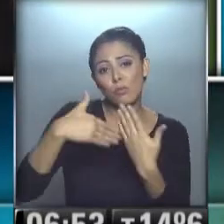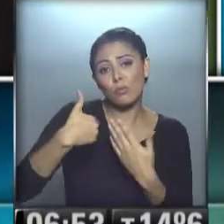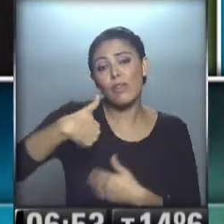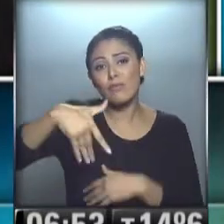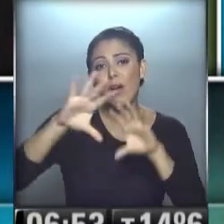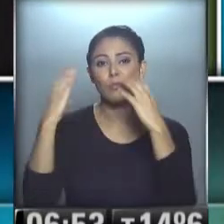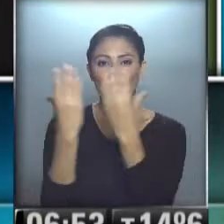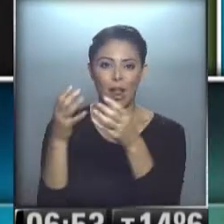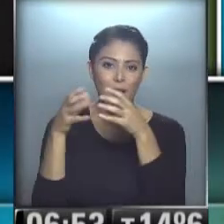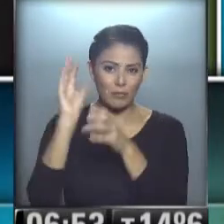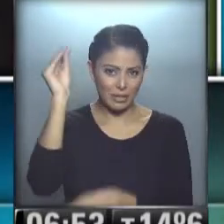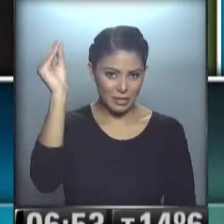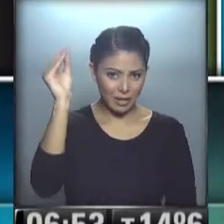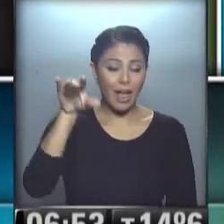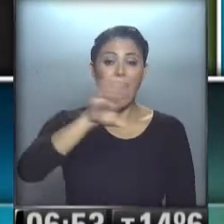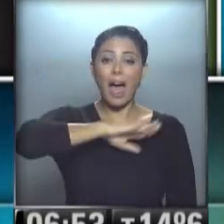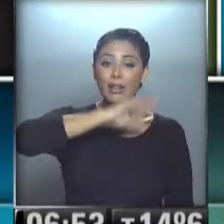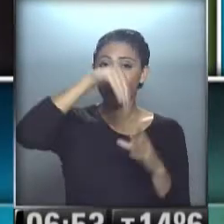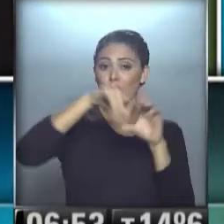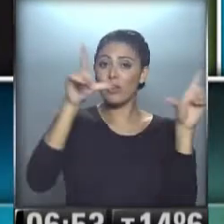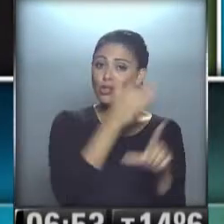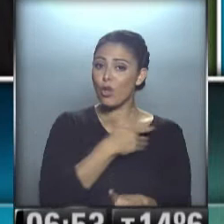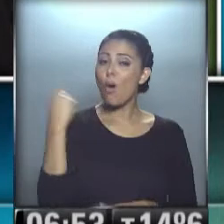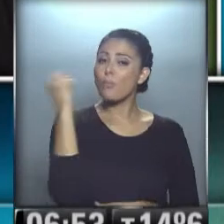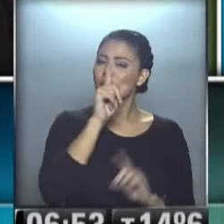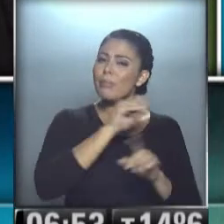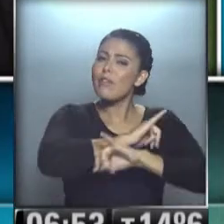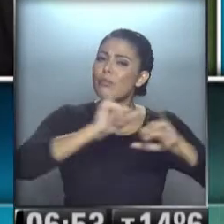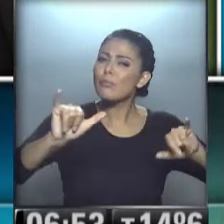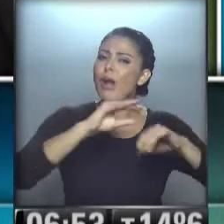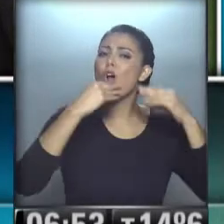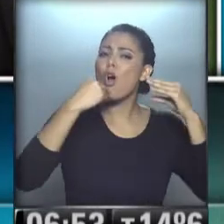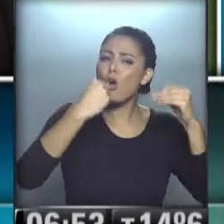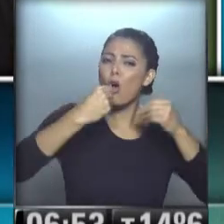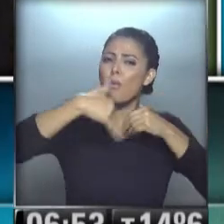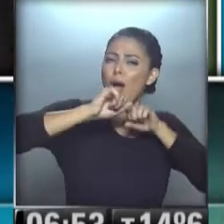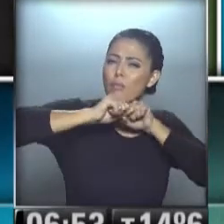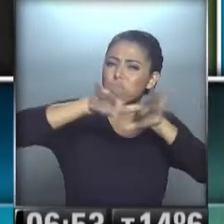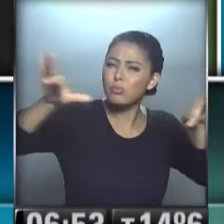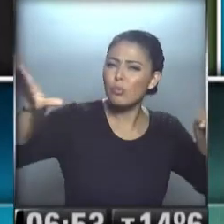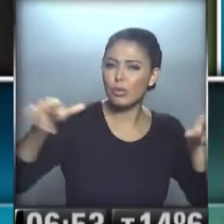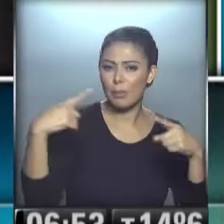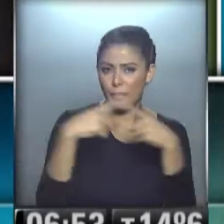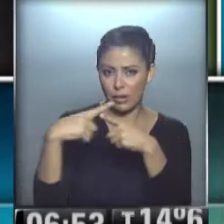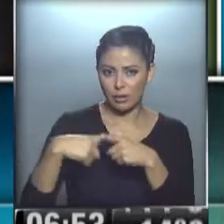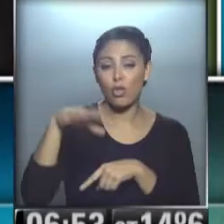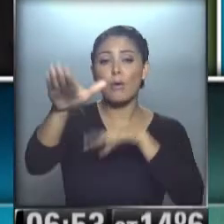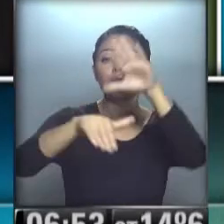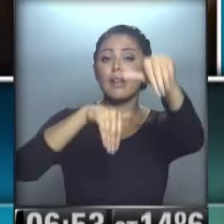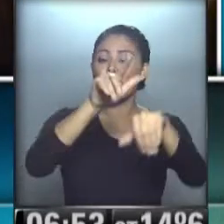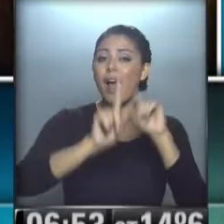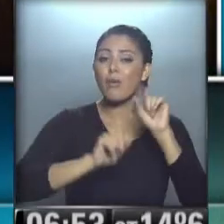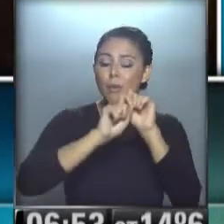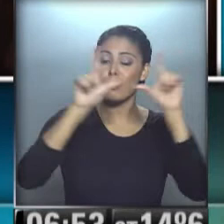Brasil... ...el acto se realizó en la televisión pública... ...donde también se informaron detalles de la televisación del evento... ...entre los convocados hay algunas